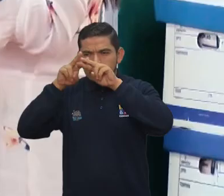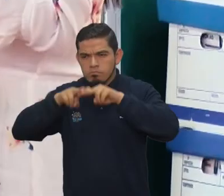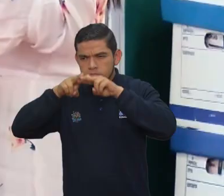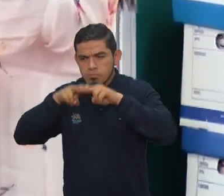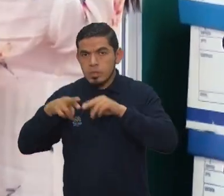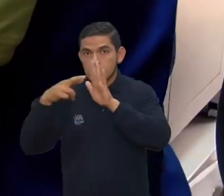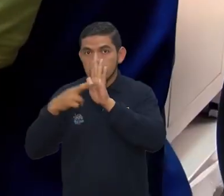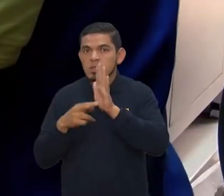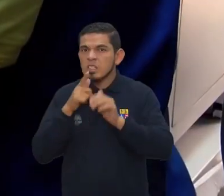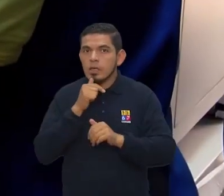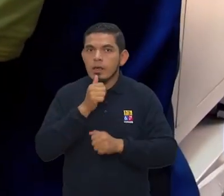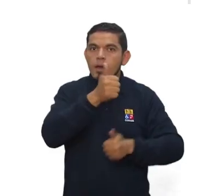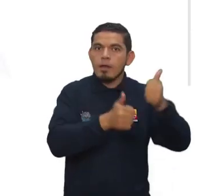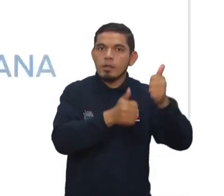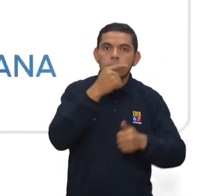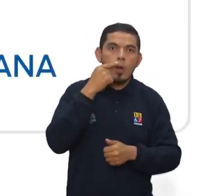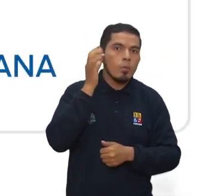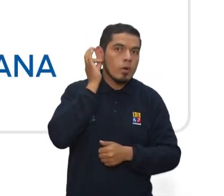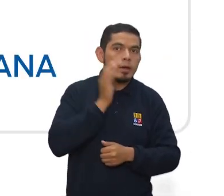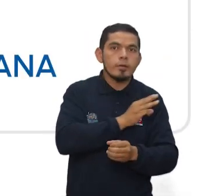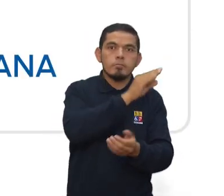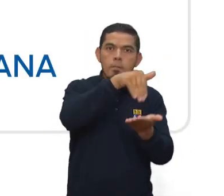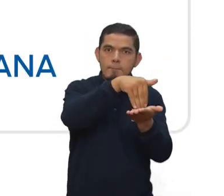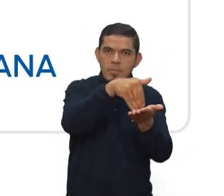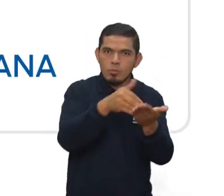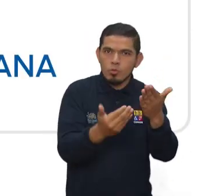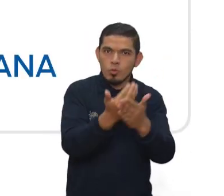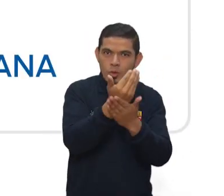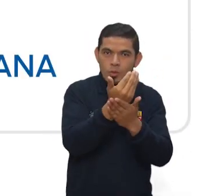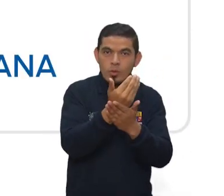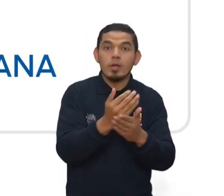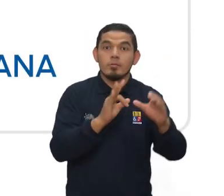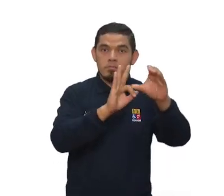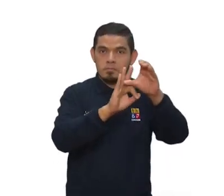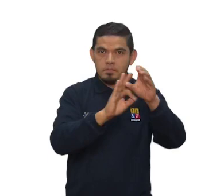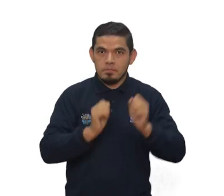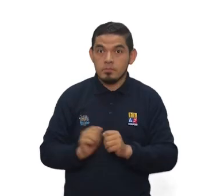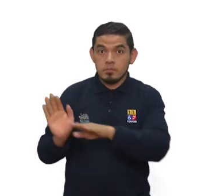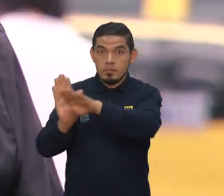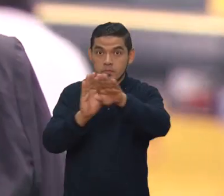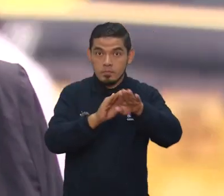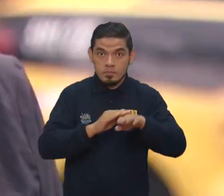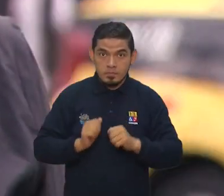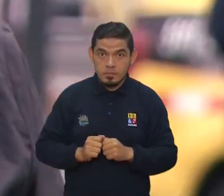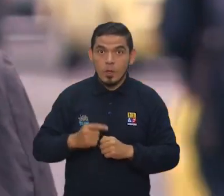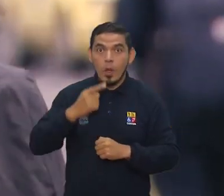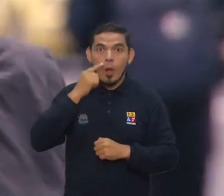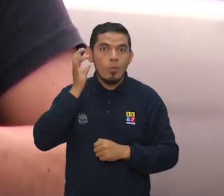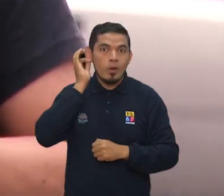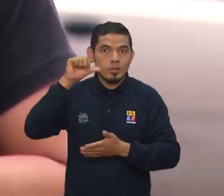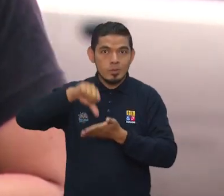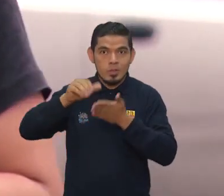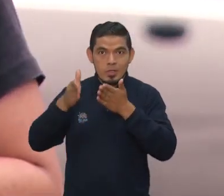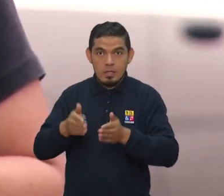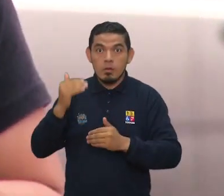de Requisitos de las Candidatas y Candidatos al Consejo de Participación Ciudadana y Control Social, convoca a todas las ciudadanas y